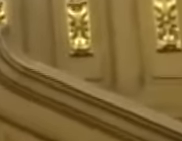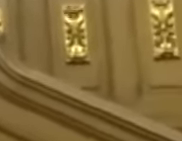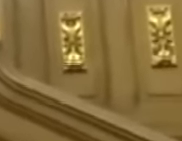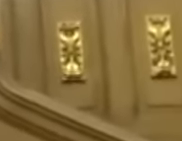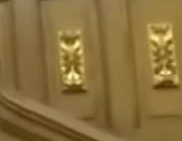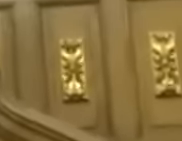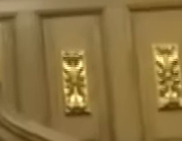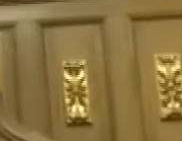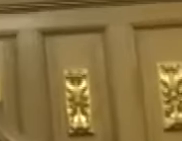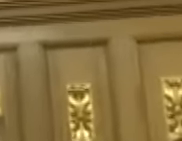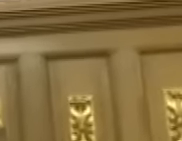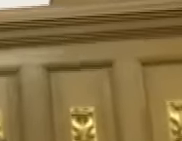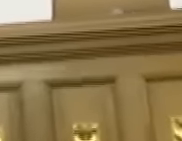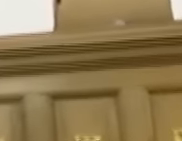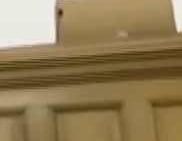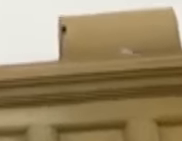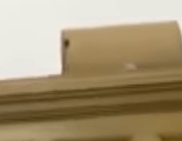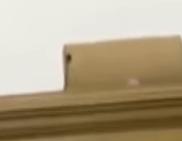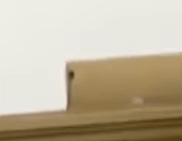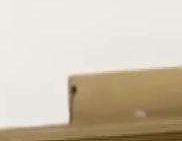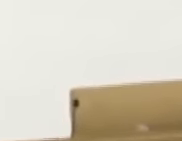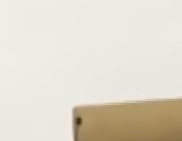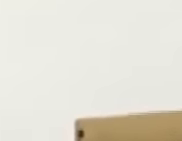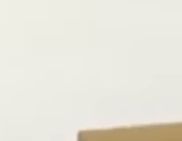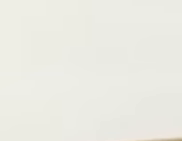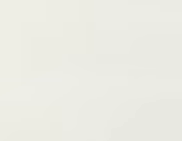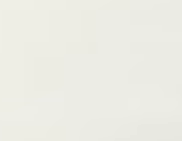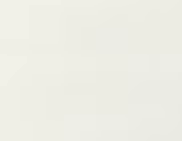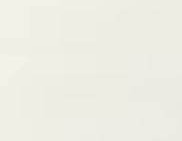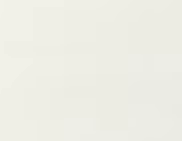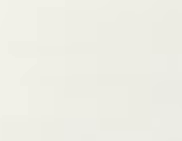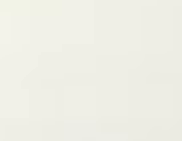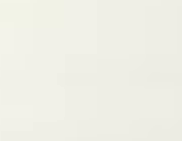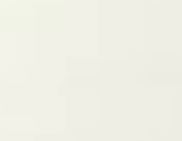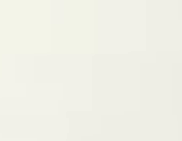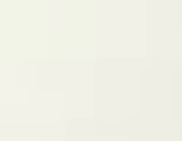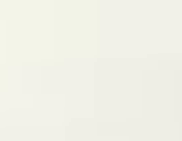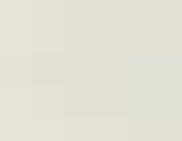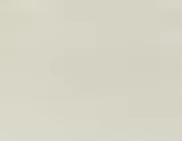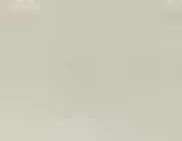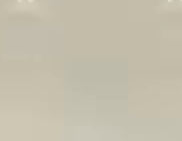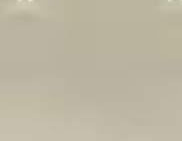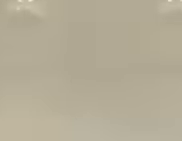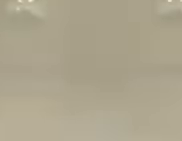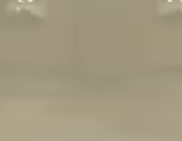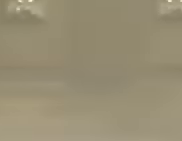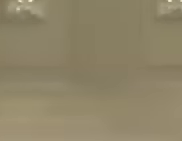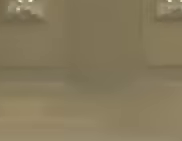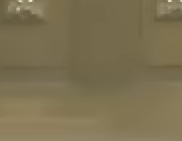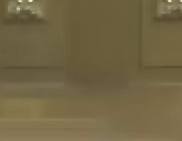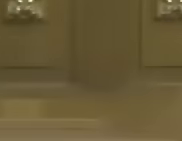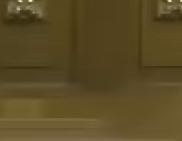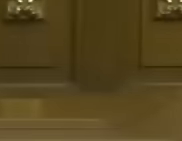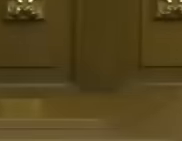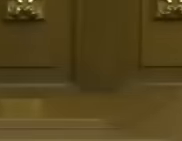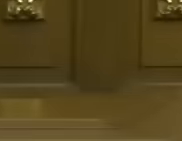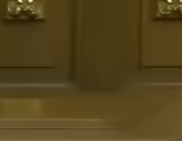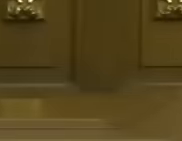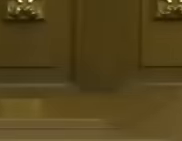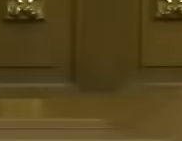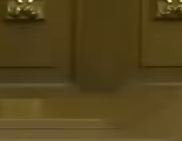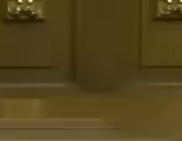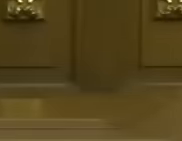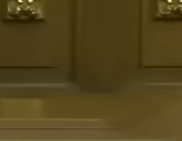supuesto, pueblo de Venezuela, que hoy está muy pendiente, como siempre, de las actuaciones de este Poder